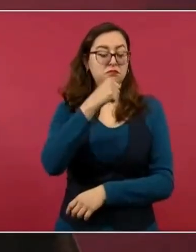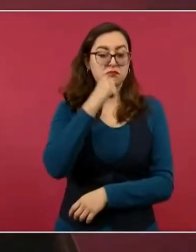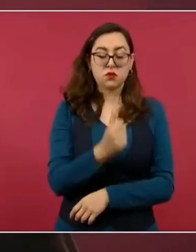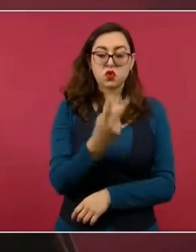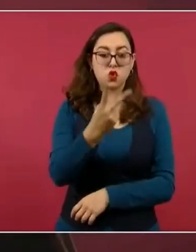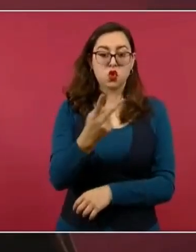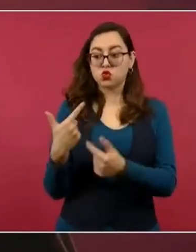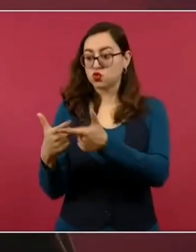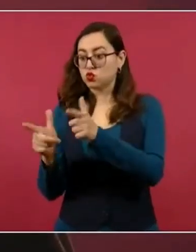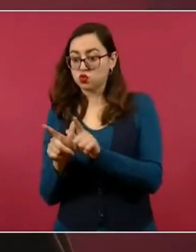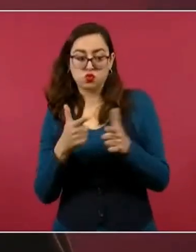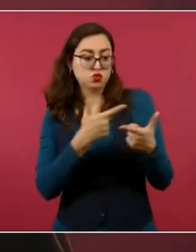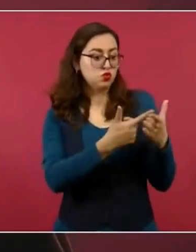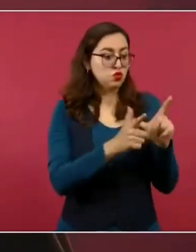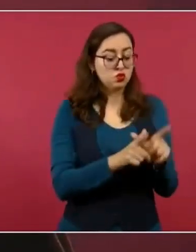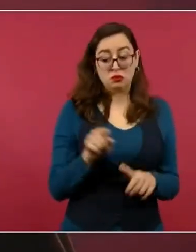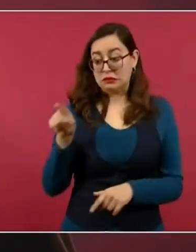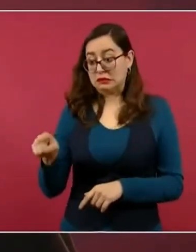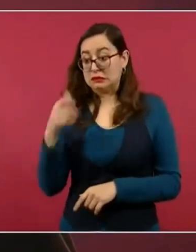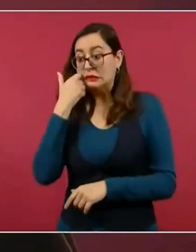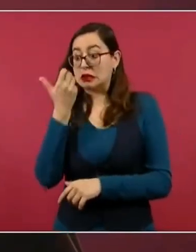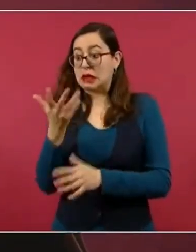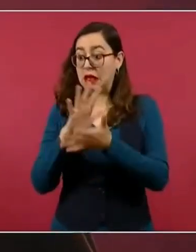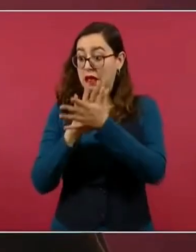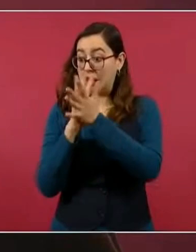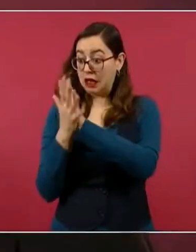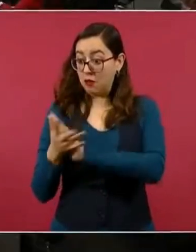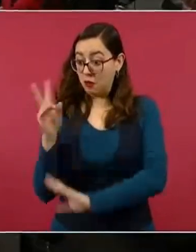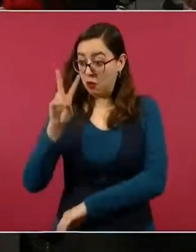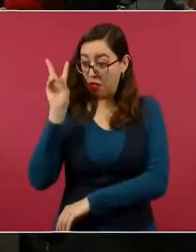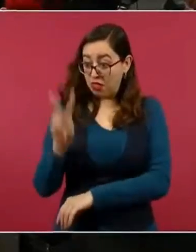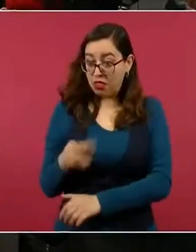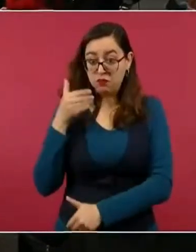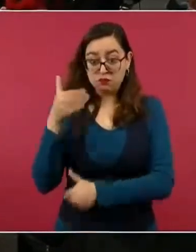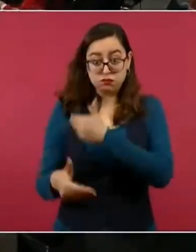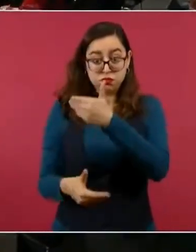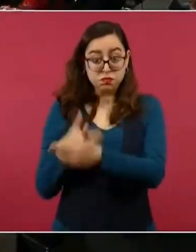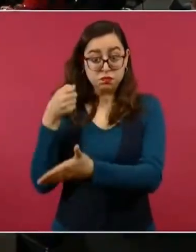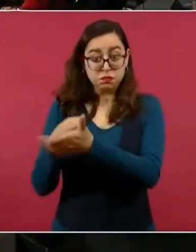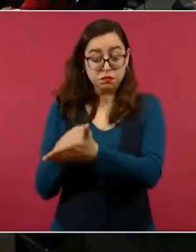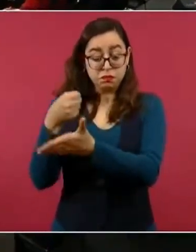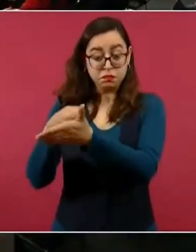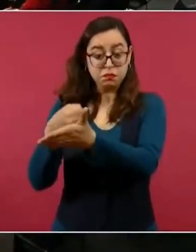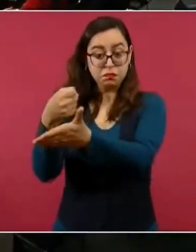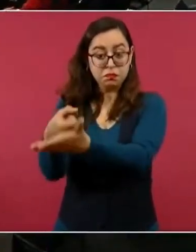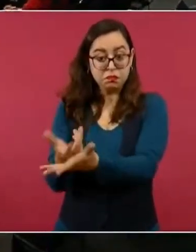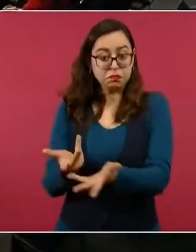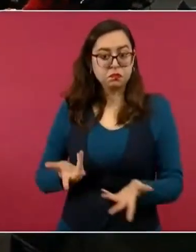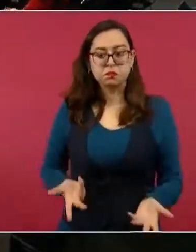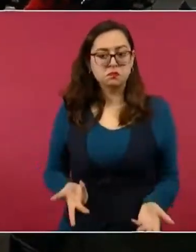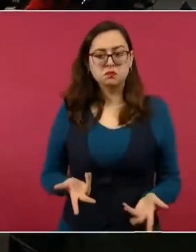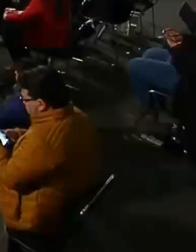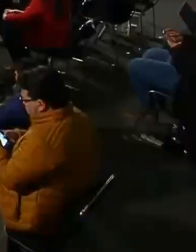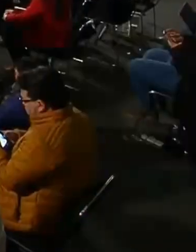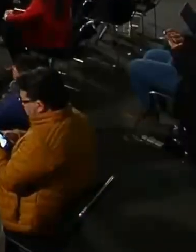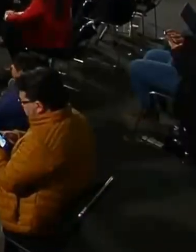verdadero, cuando no se